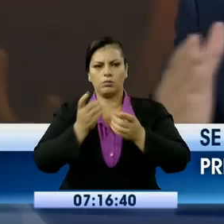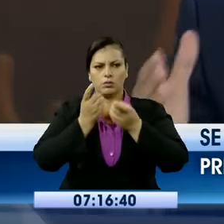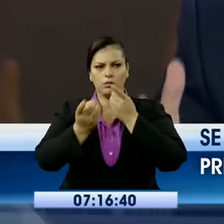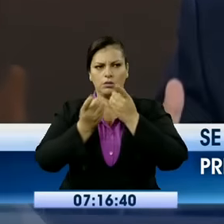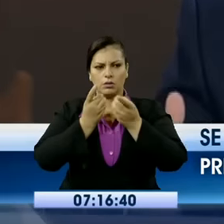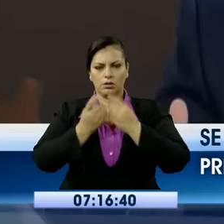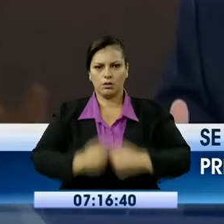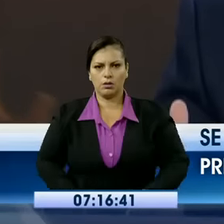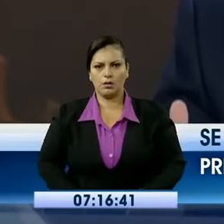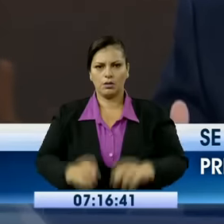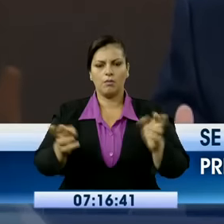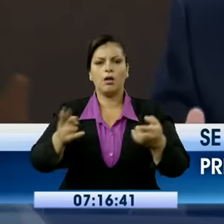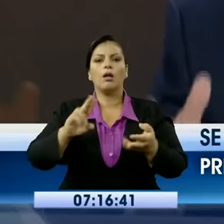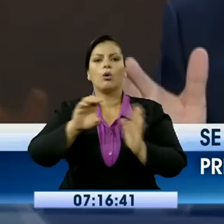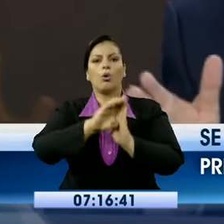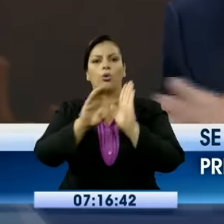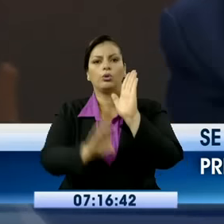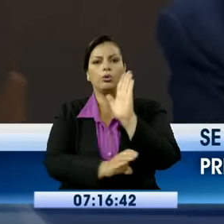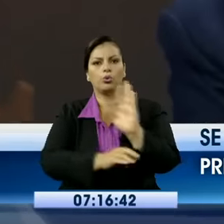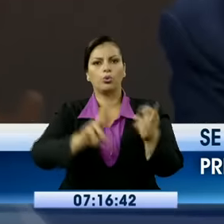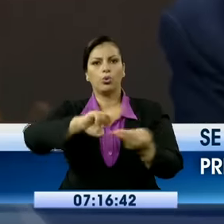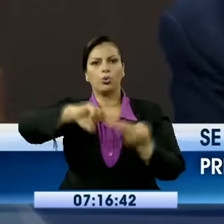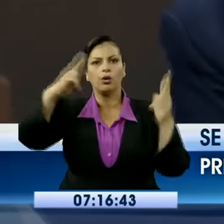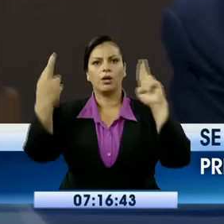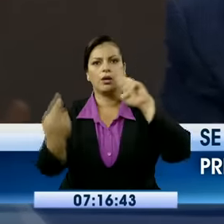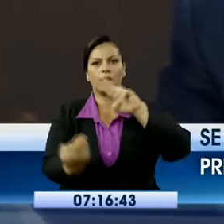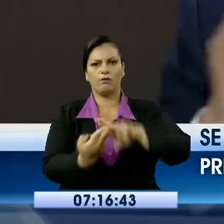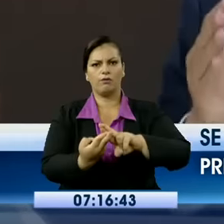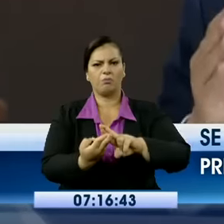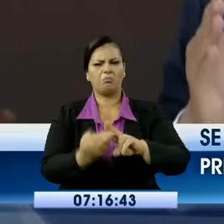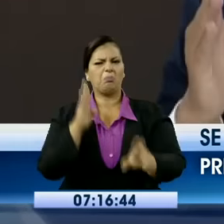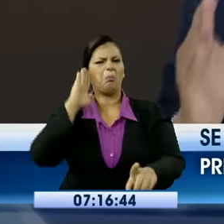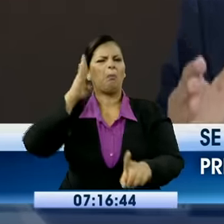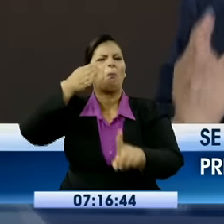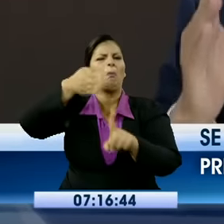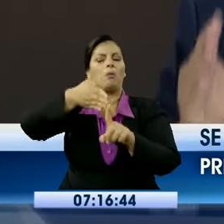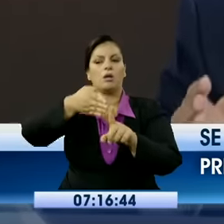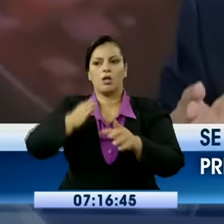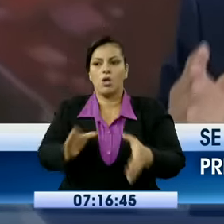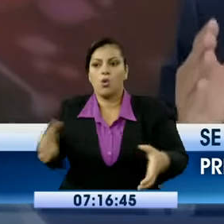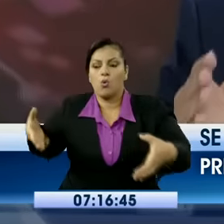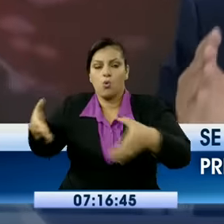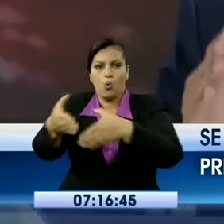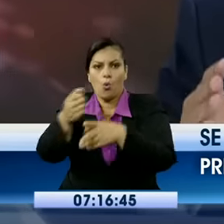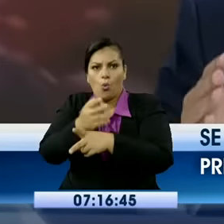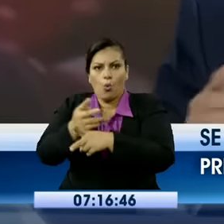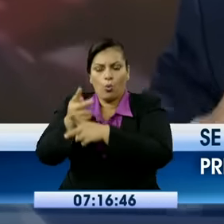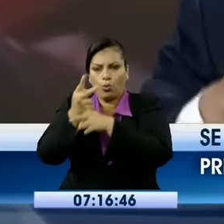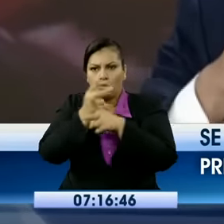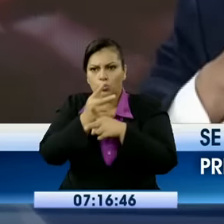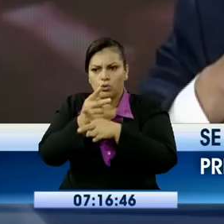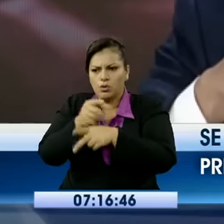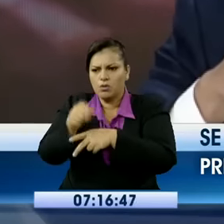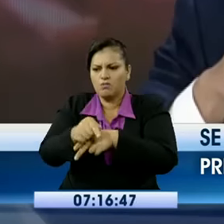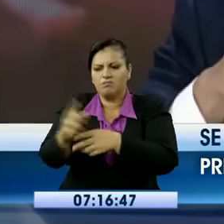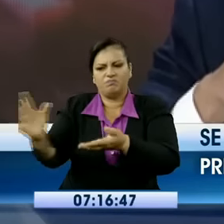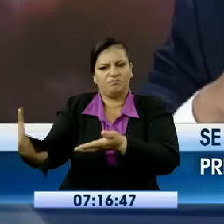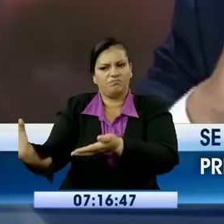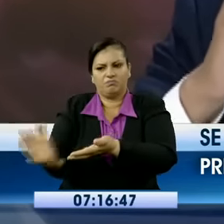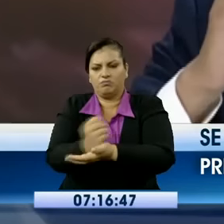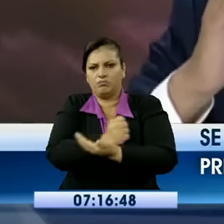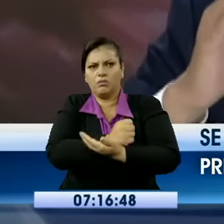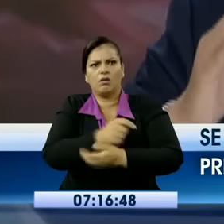Reforma constitucional para desaparecer aquel Consejo de Participación Ciudadana, que ha sido la